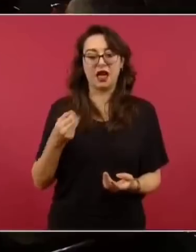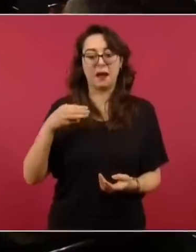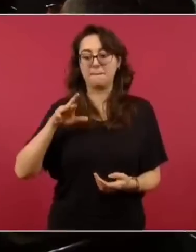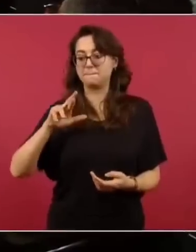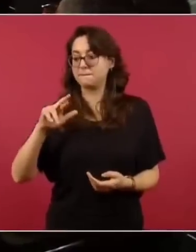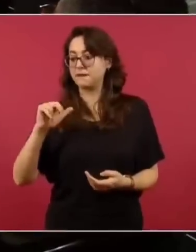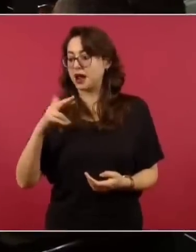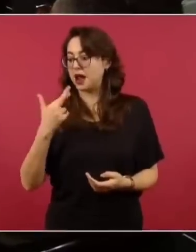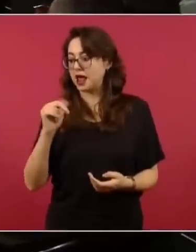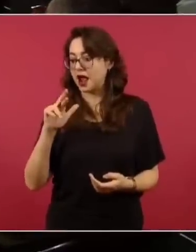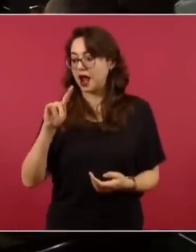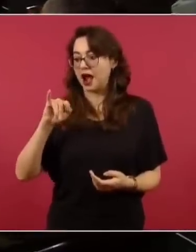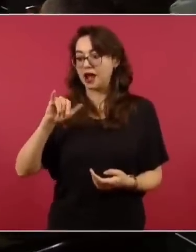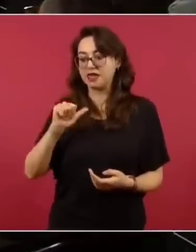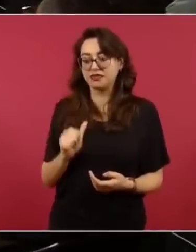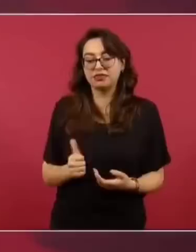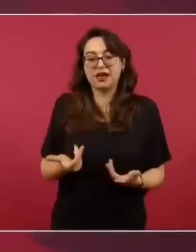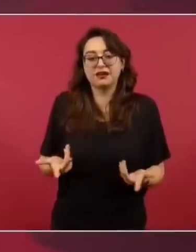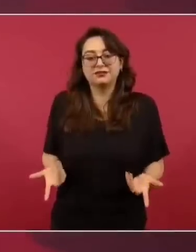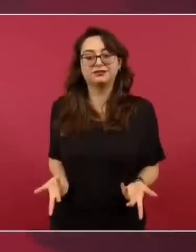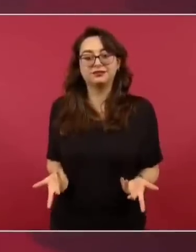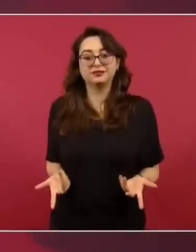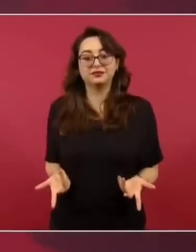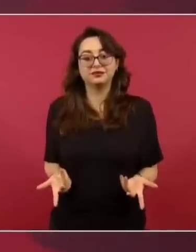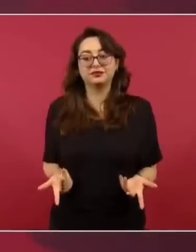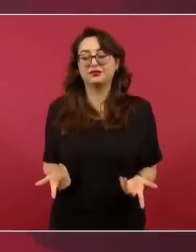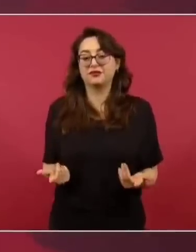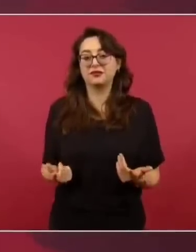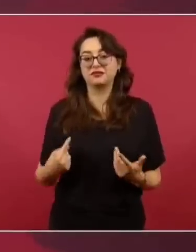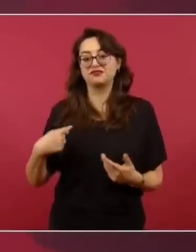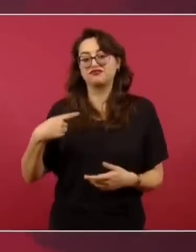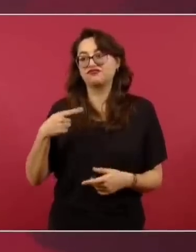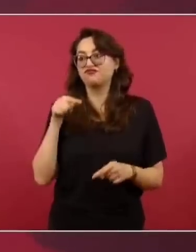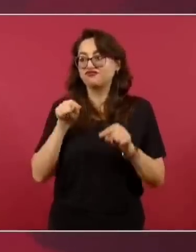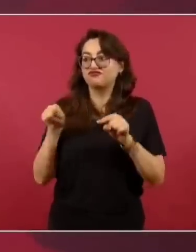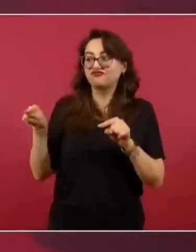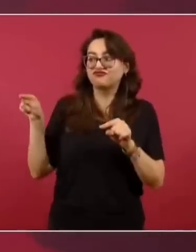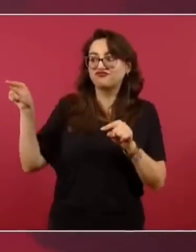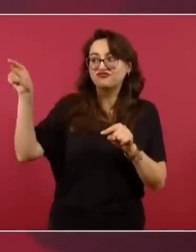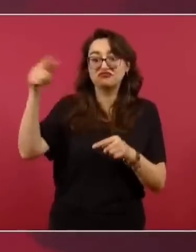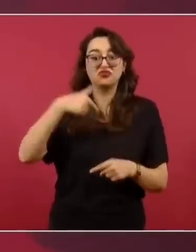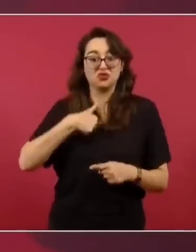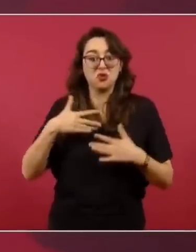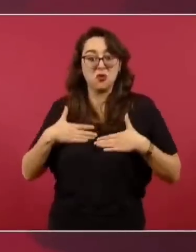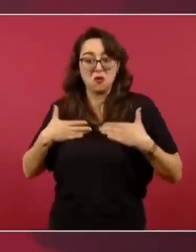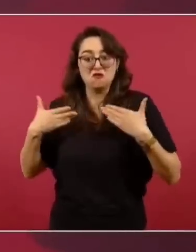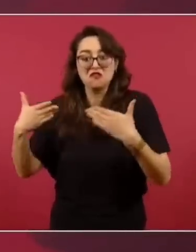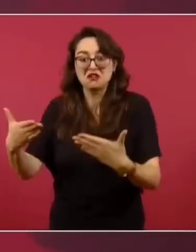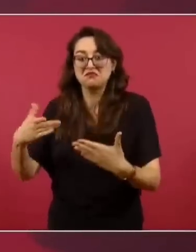Pero, y entonces, ya por eso, primero,